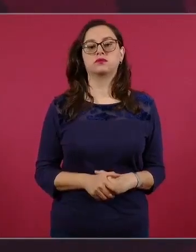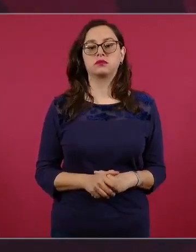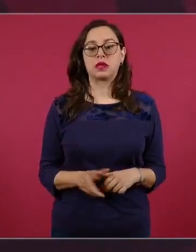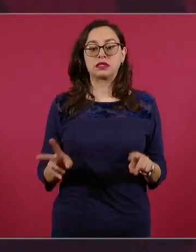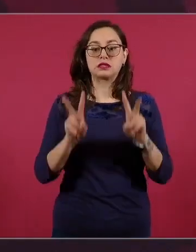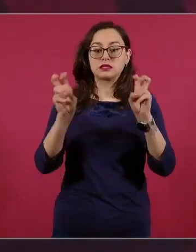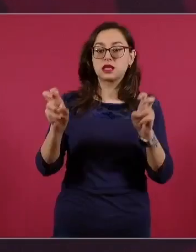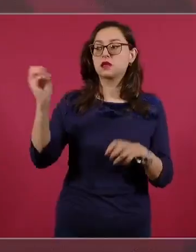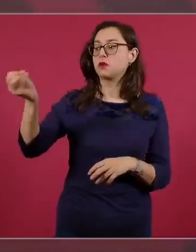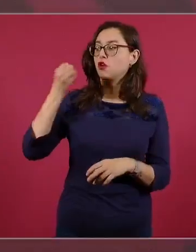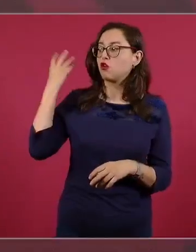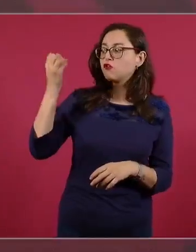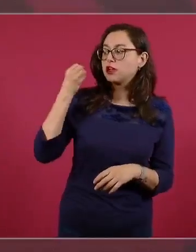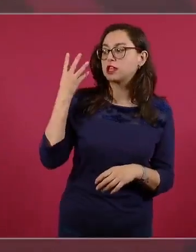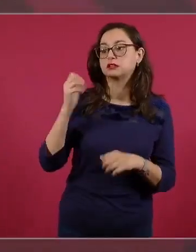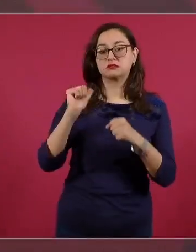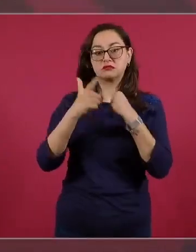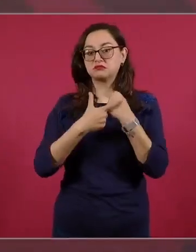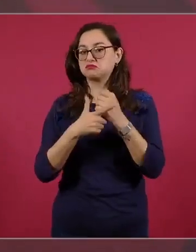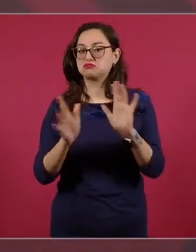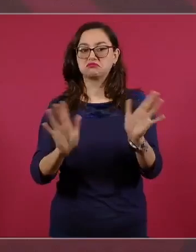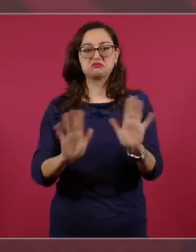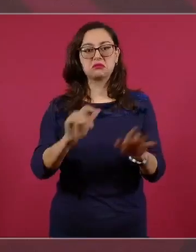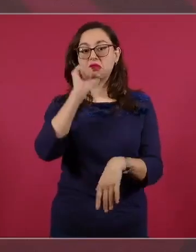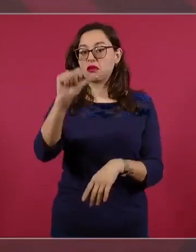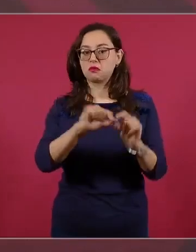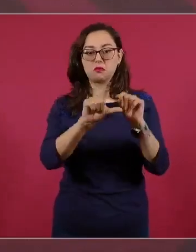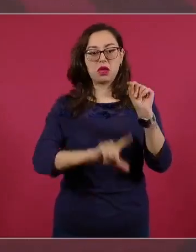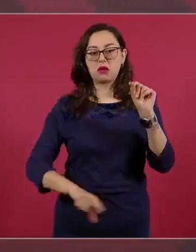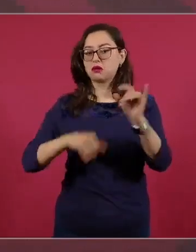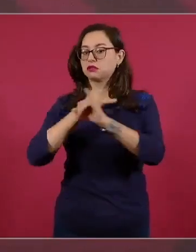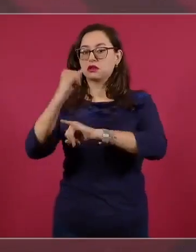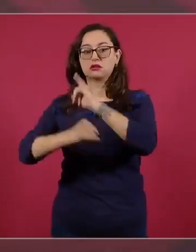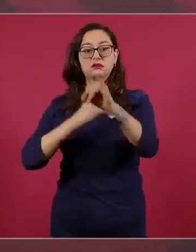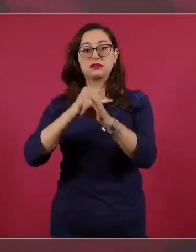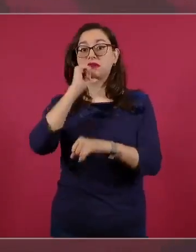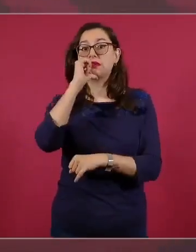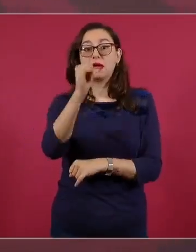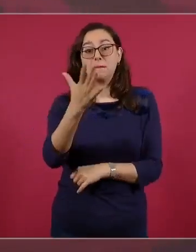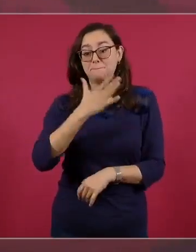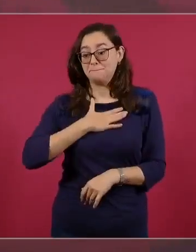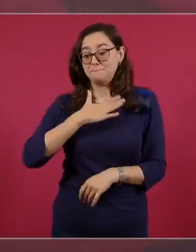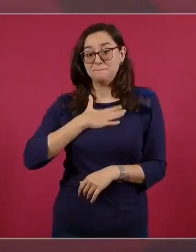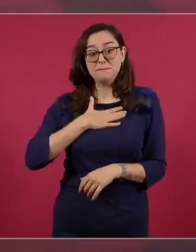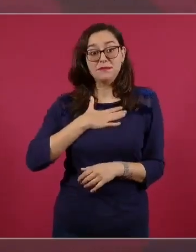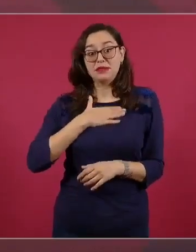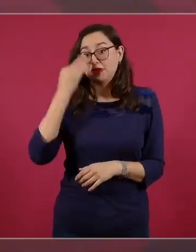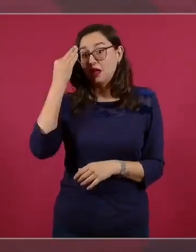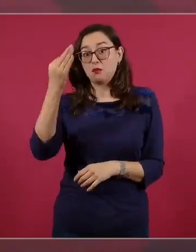ni en México ni en el extranjero. Ya terminé mi ciclo.